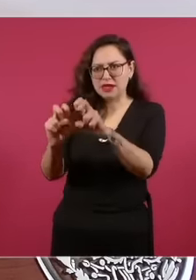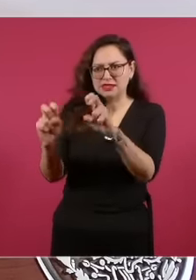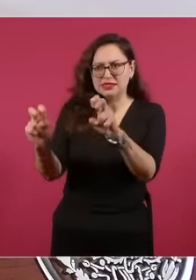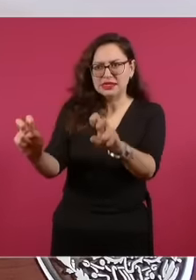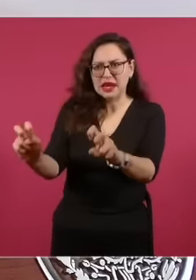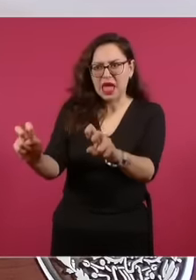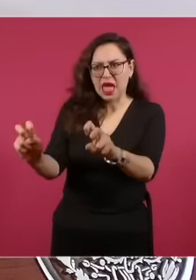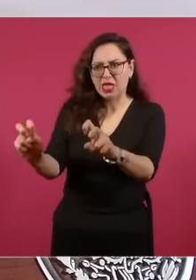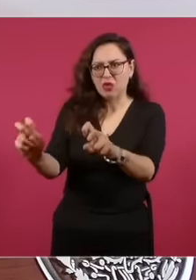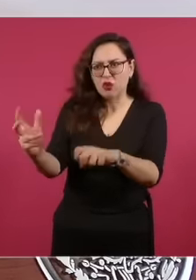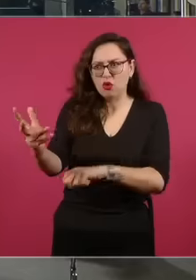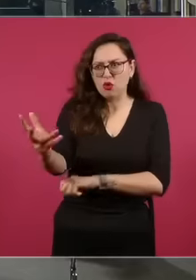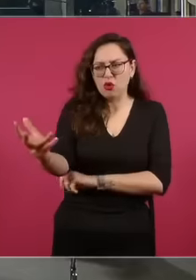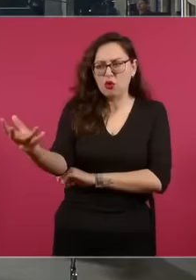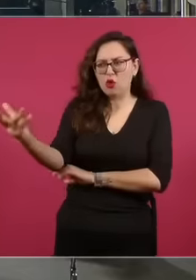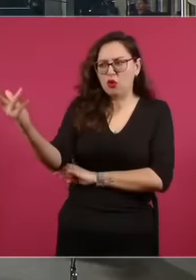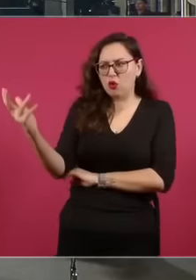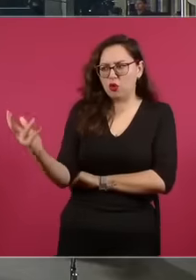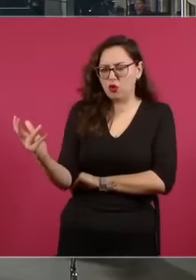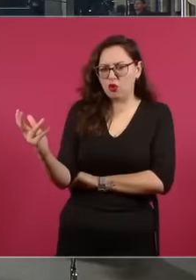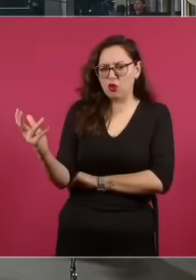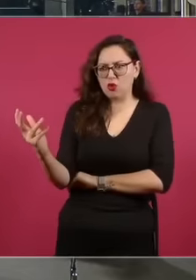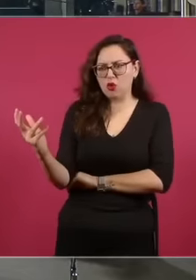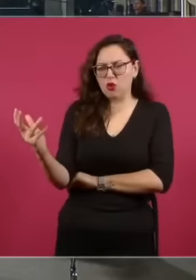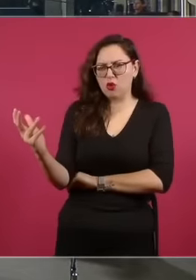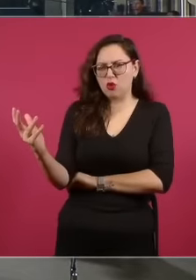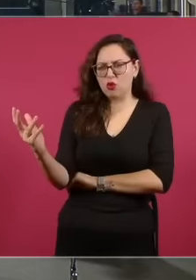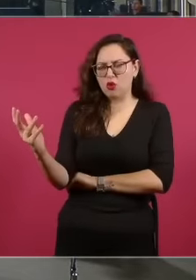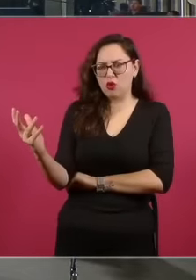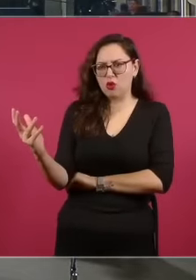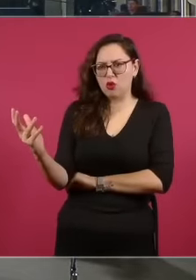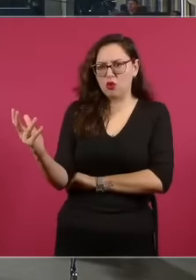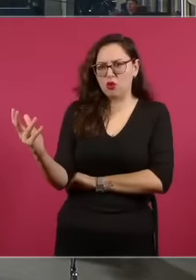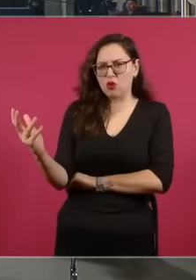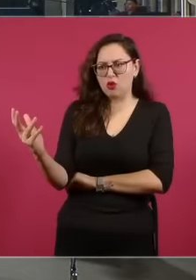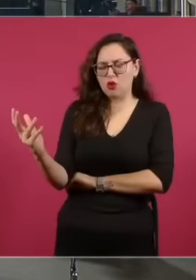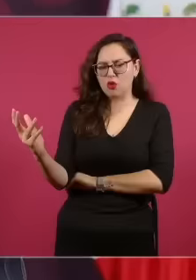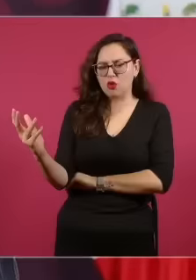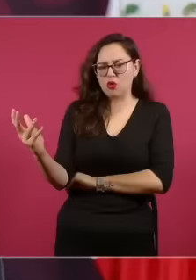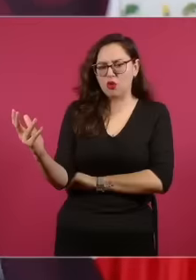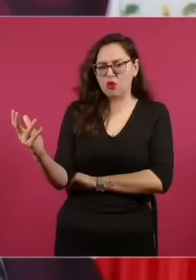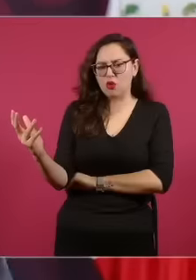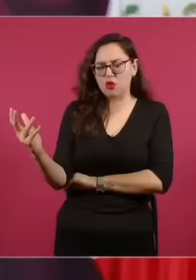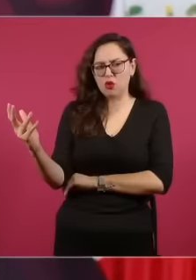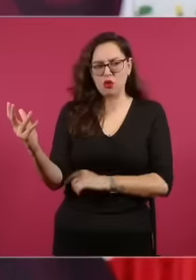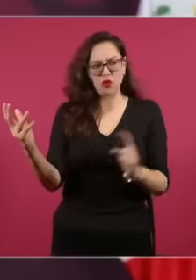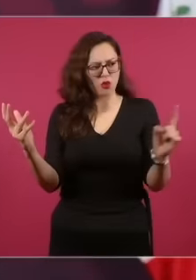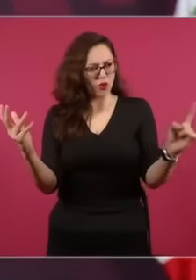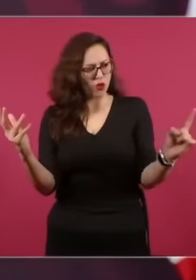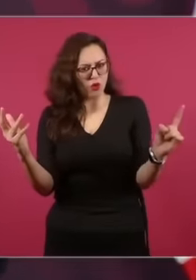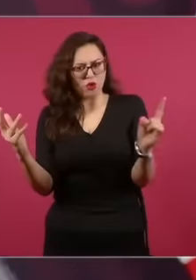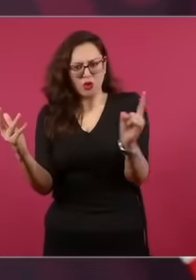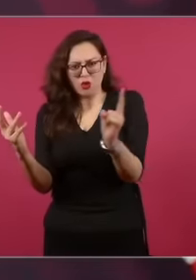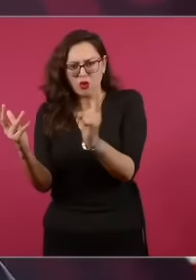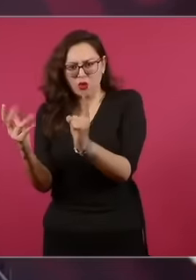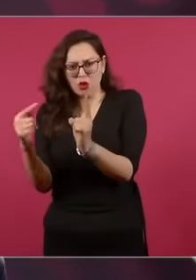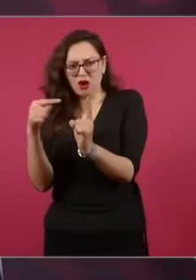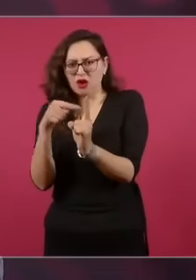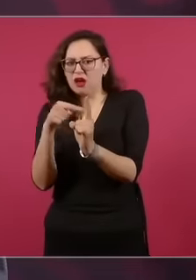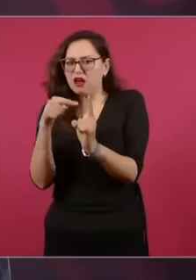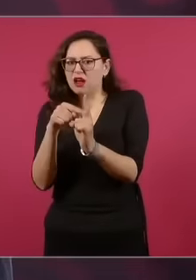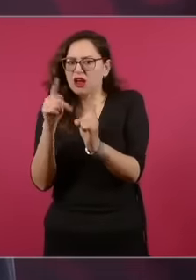de el poder electoral con el dirigente del PRI